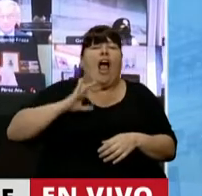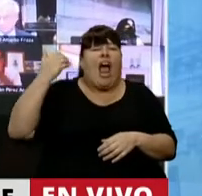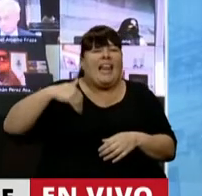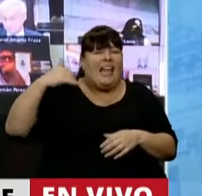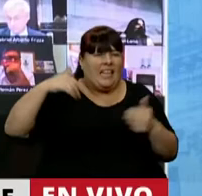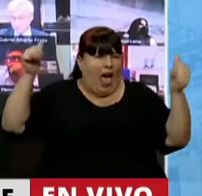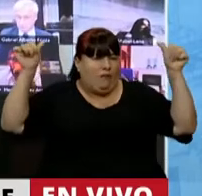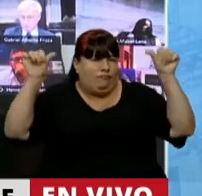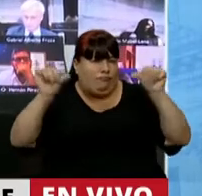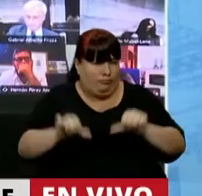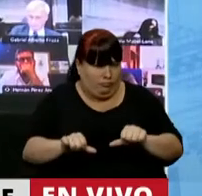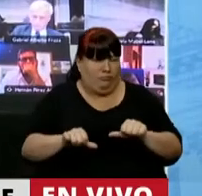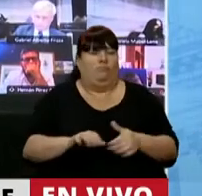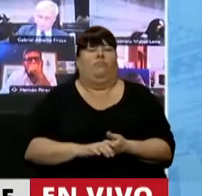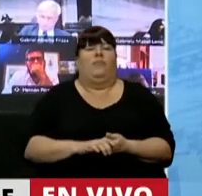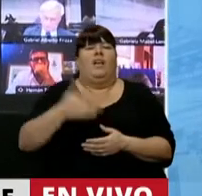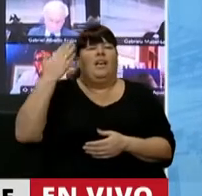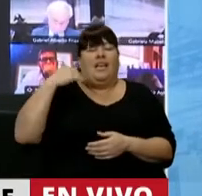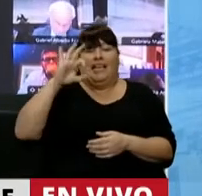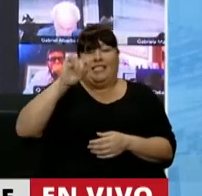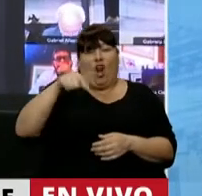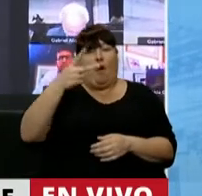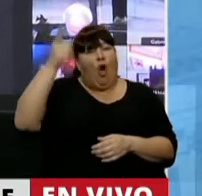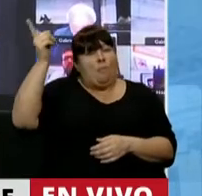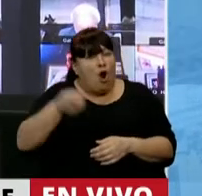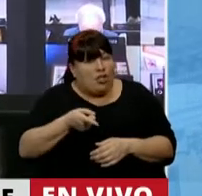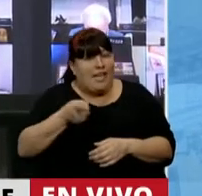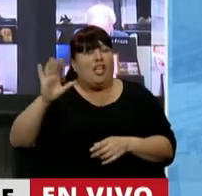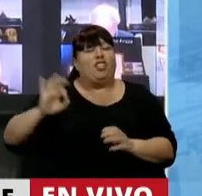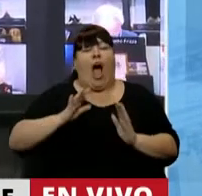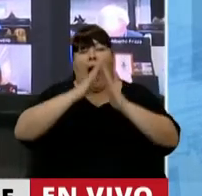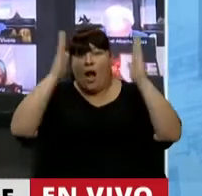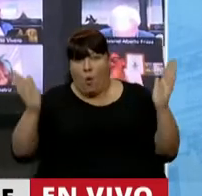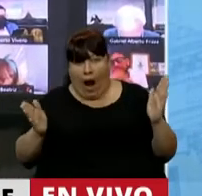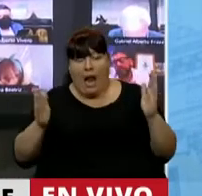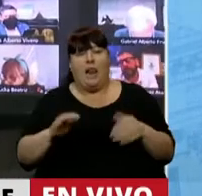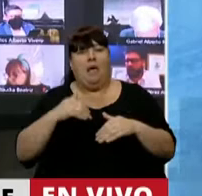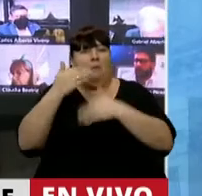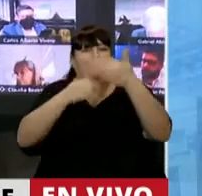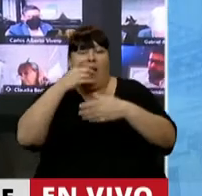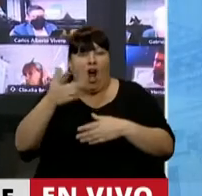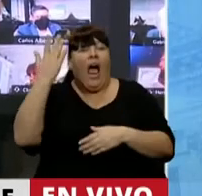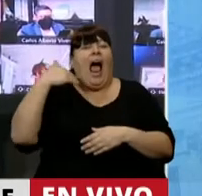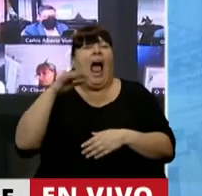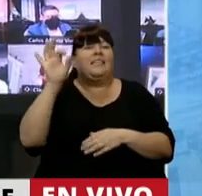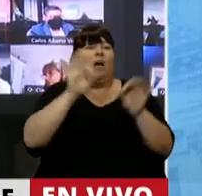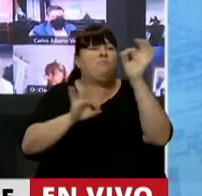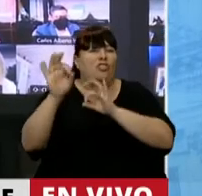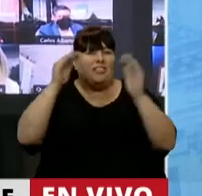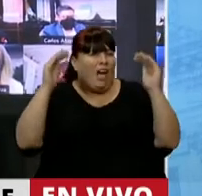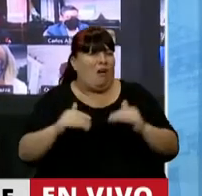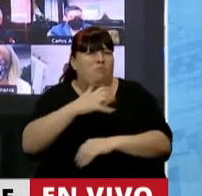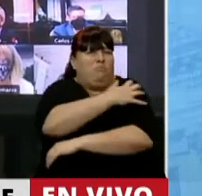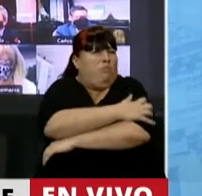Argentina en decadencia. Crecimos al 0,2% anual, mientras crecimos a tasas china en